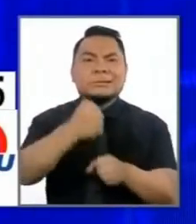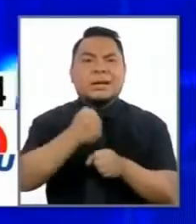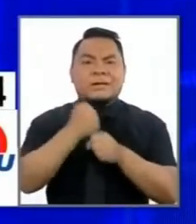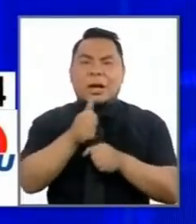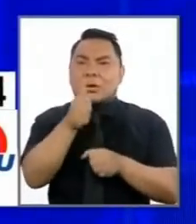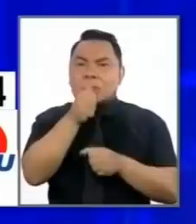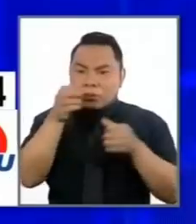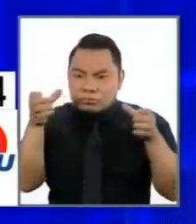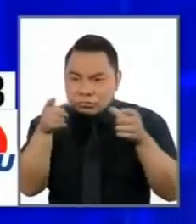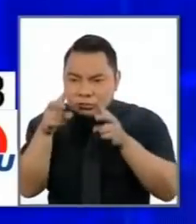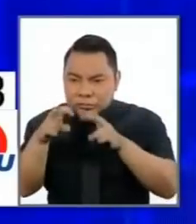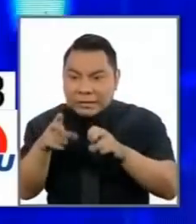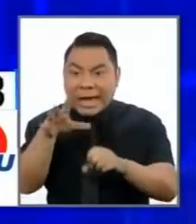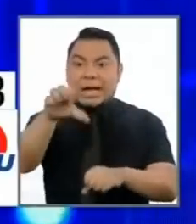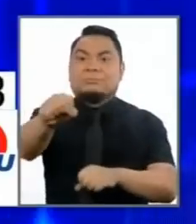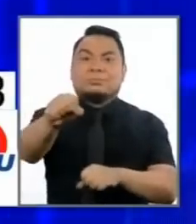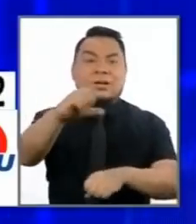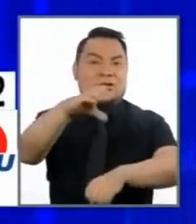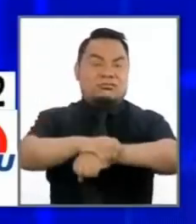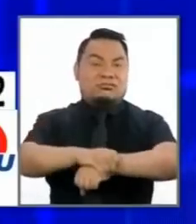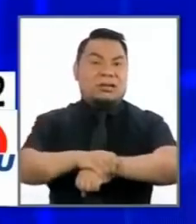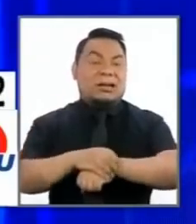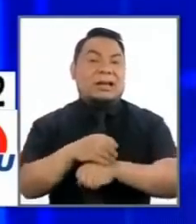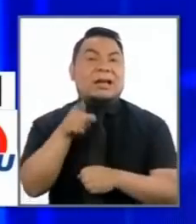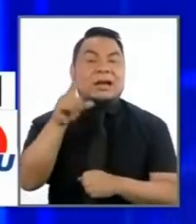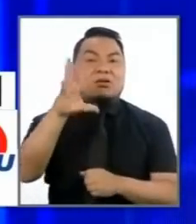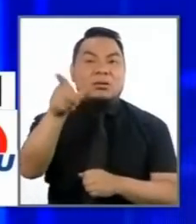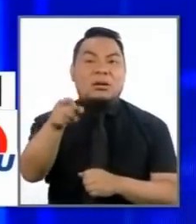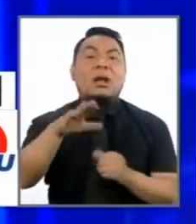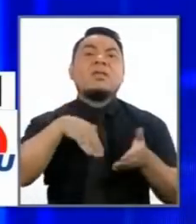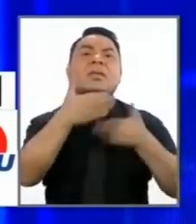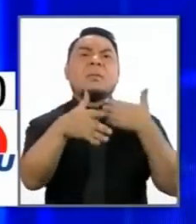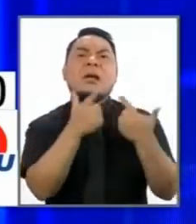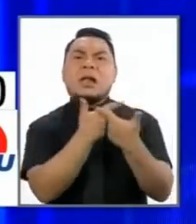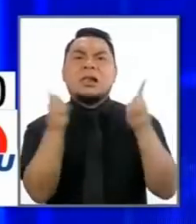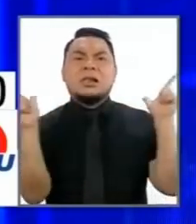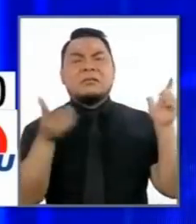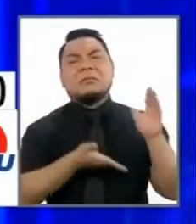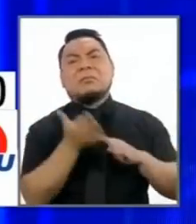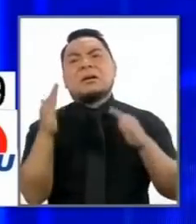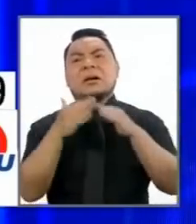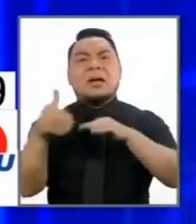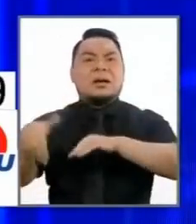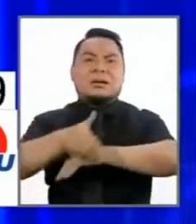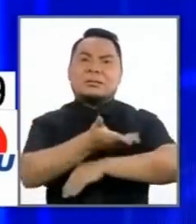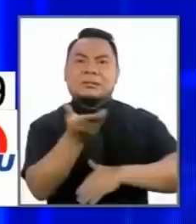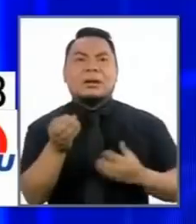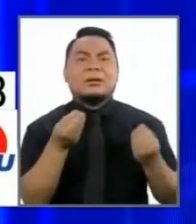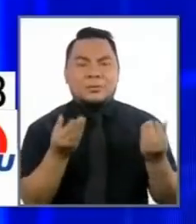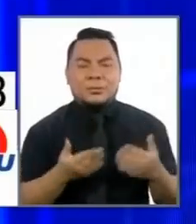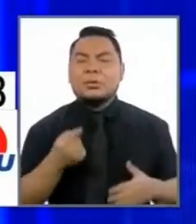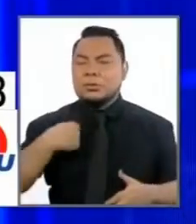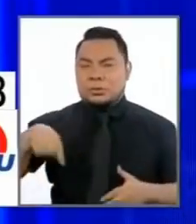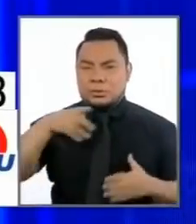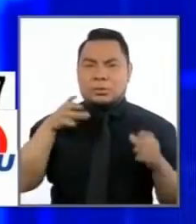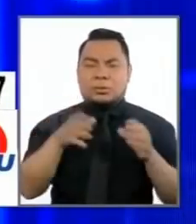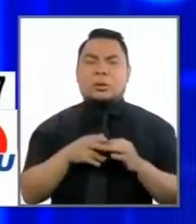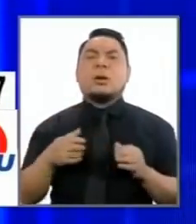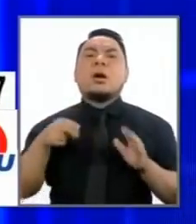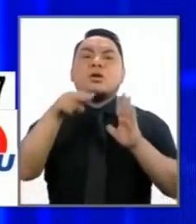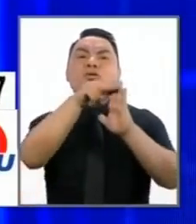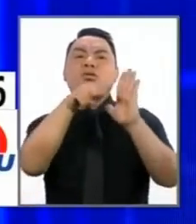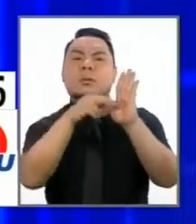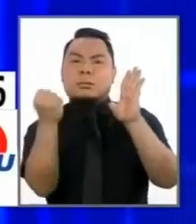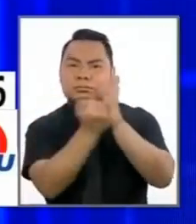inteligencia capturan a un delincuente y a los dos o tres días sale como Pedro por su casa libremente a las calles. Nosotros vamos a emitir las